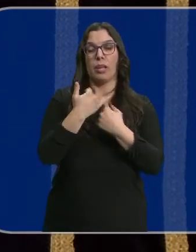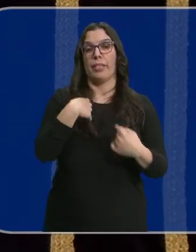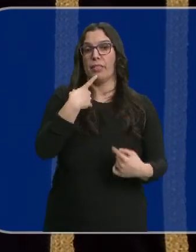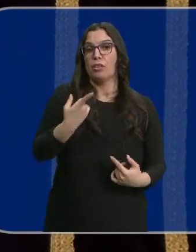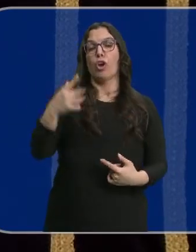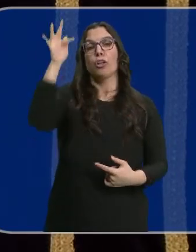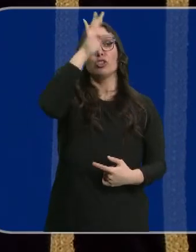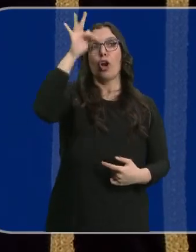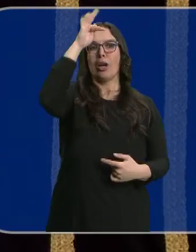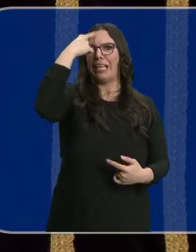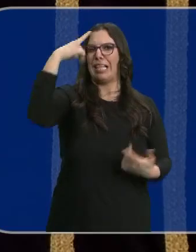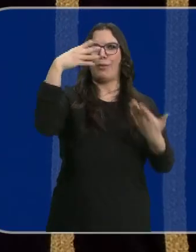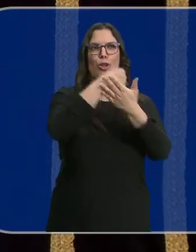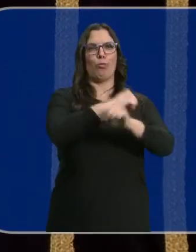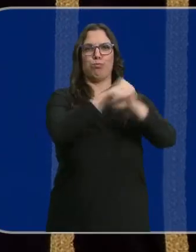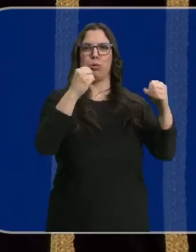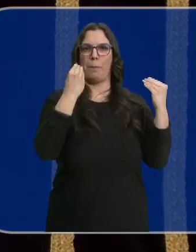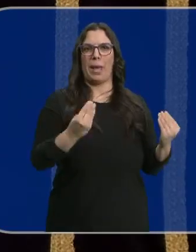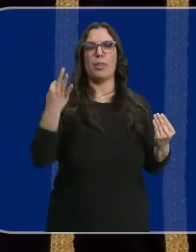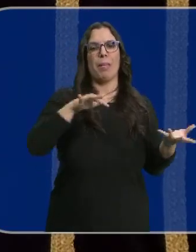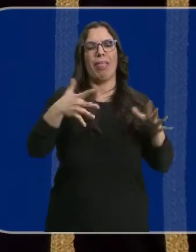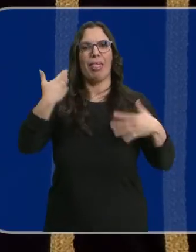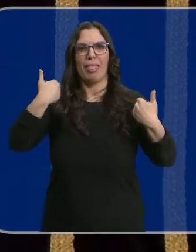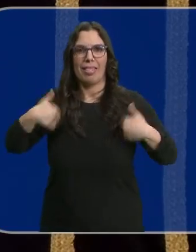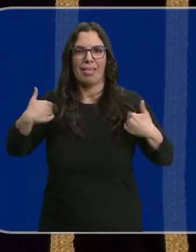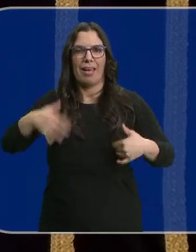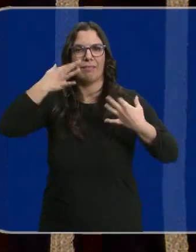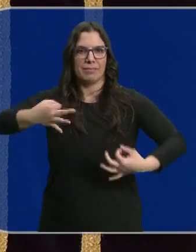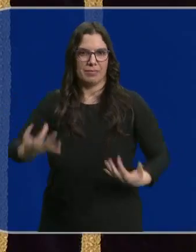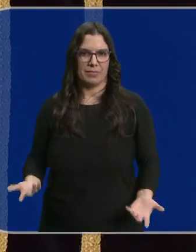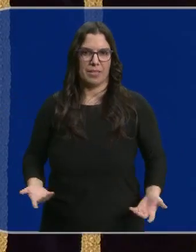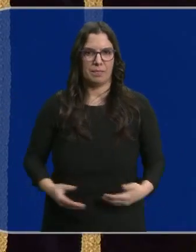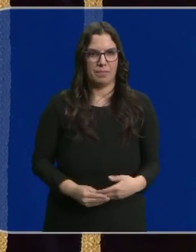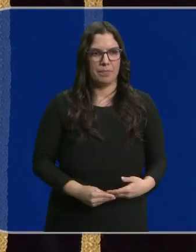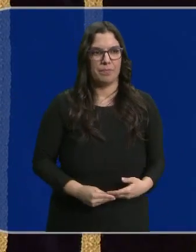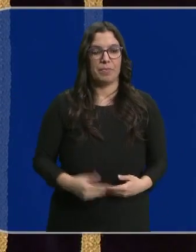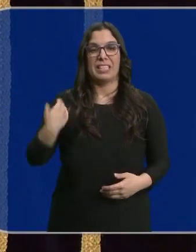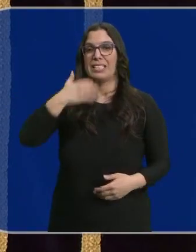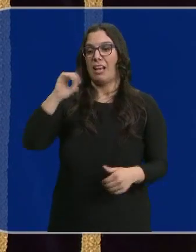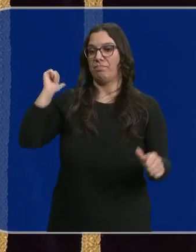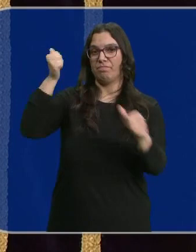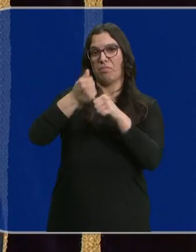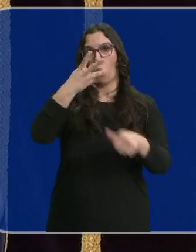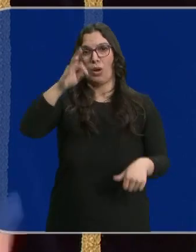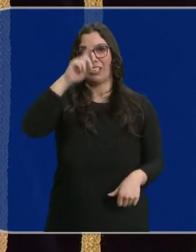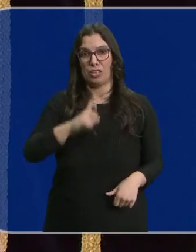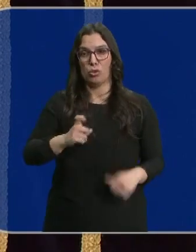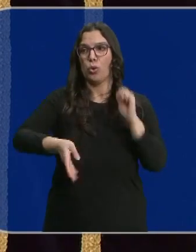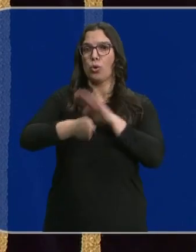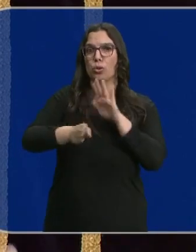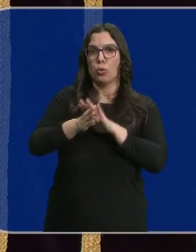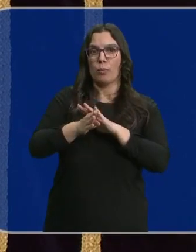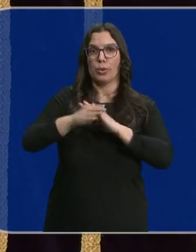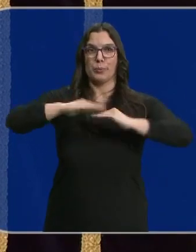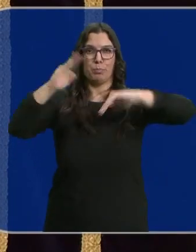Y como digo, la teoría nos la sabemos todos. Queremos hechos y que esto se lleve a la práctica. Creo que si después de 40 años todavía seguimos